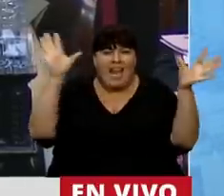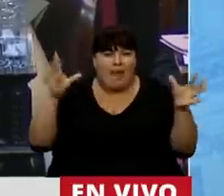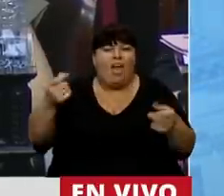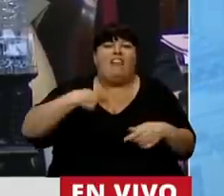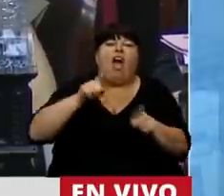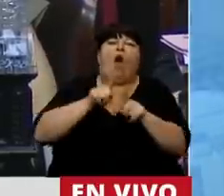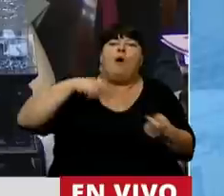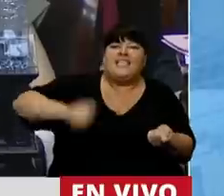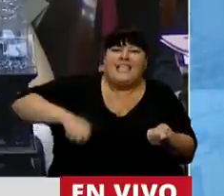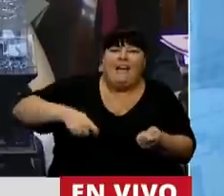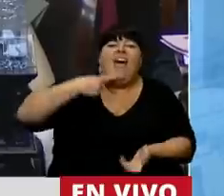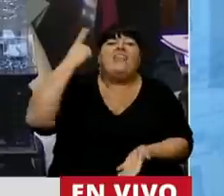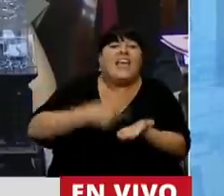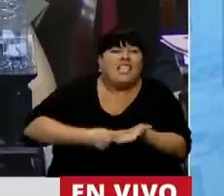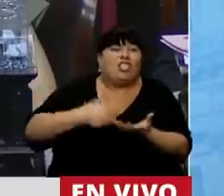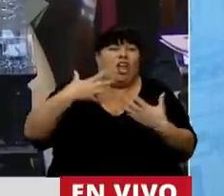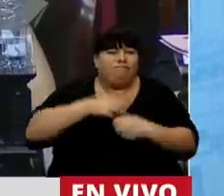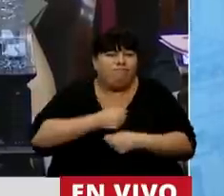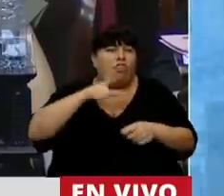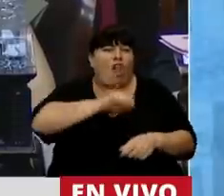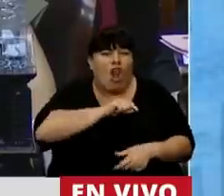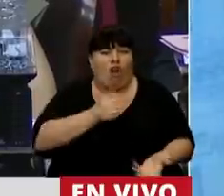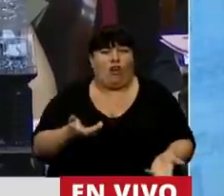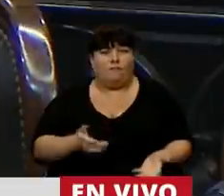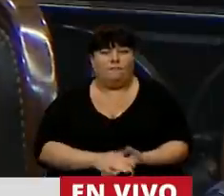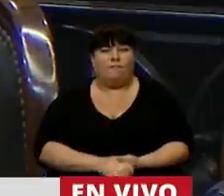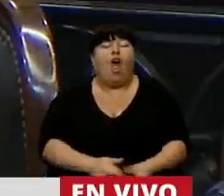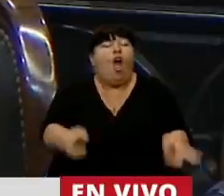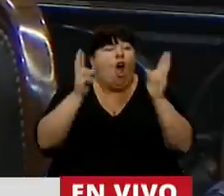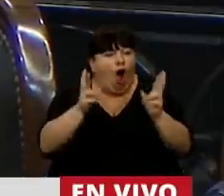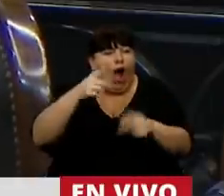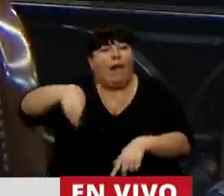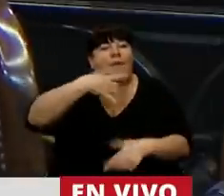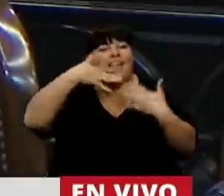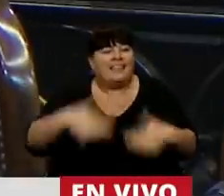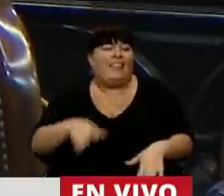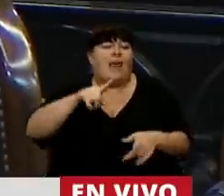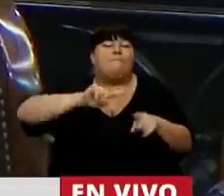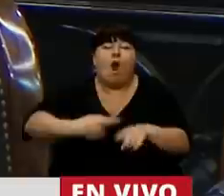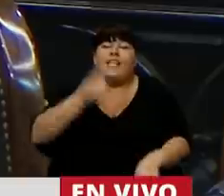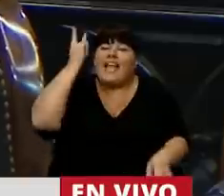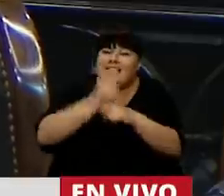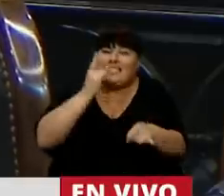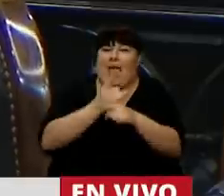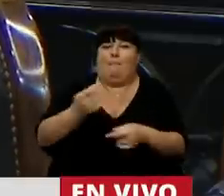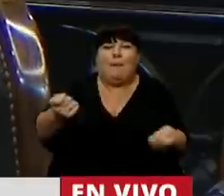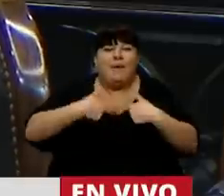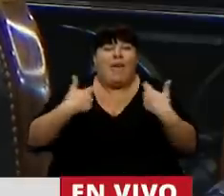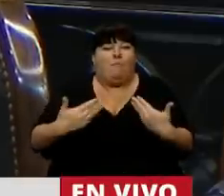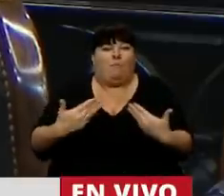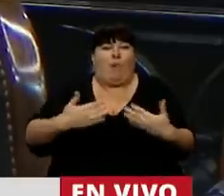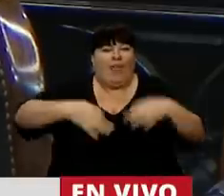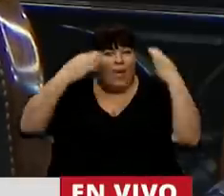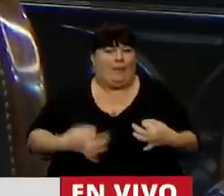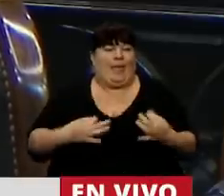nos hace esclavas de una decisión cargada de angustia y llena de dolor. Ojalá entendamos que la política siempre nos da la posibilidad de